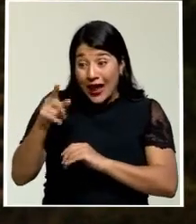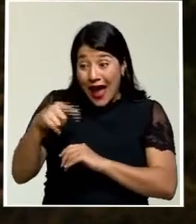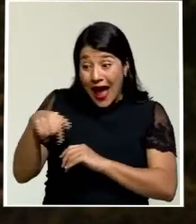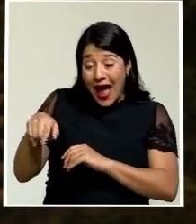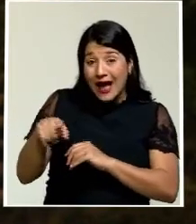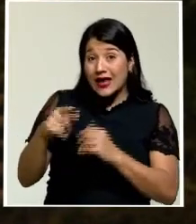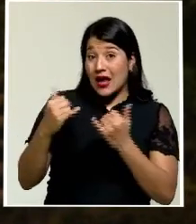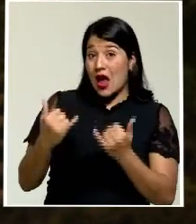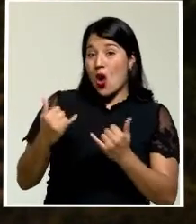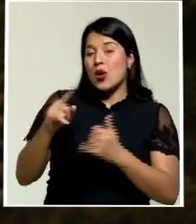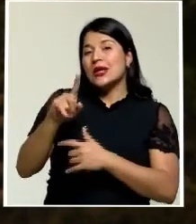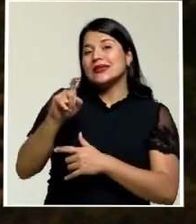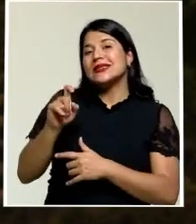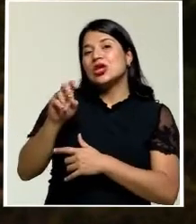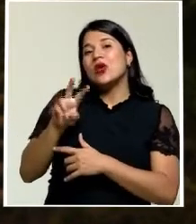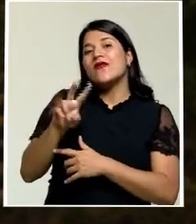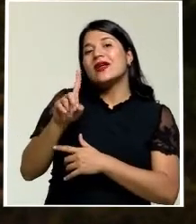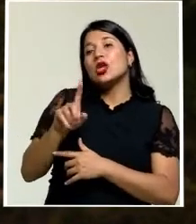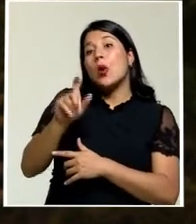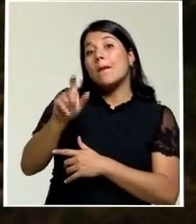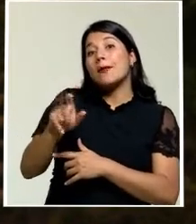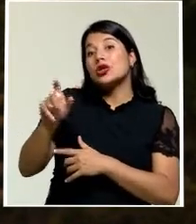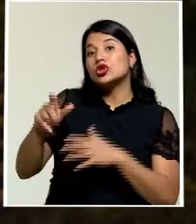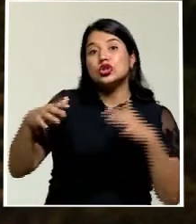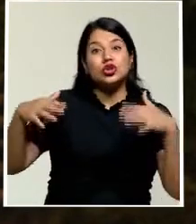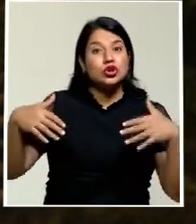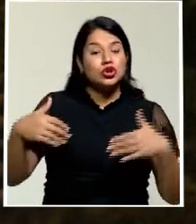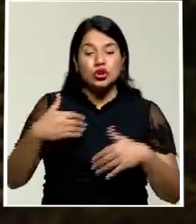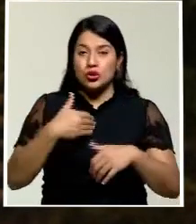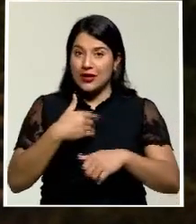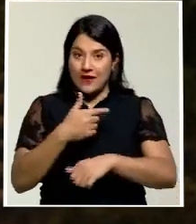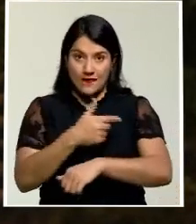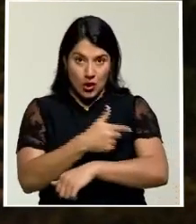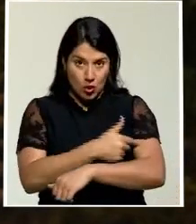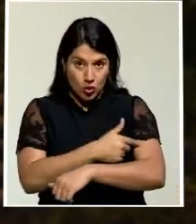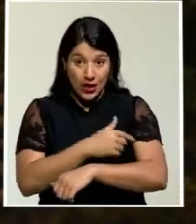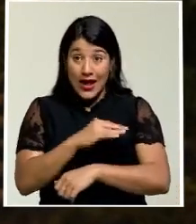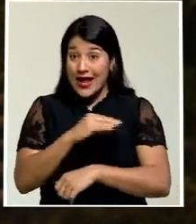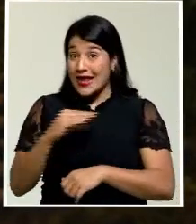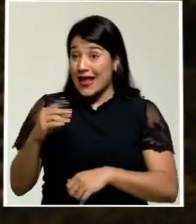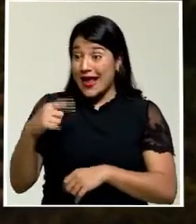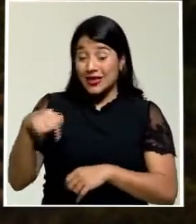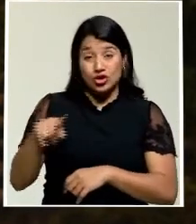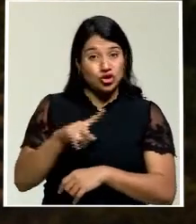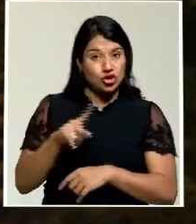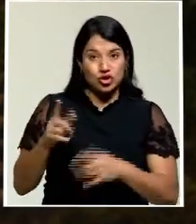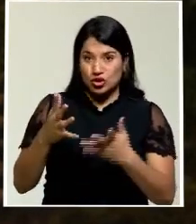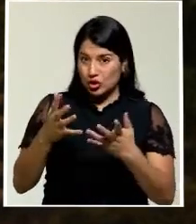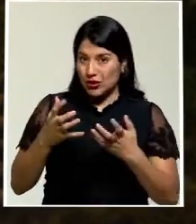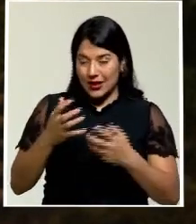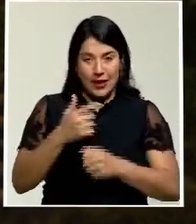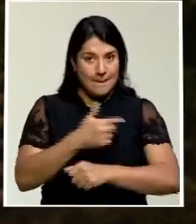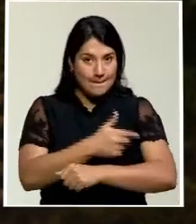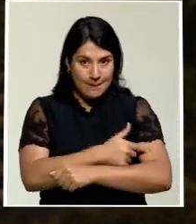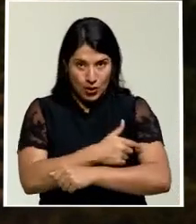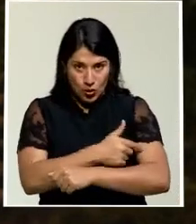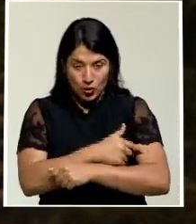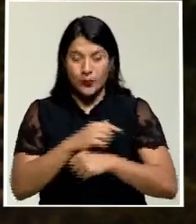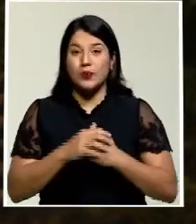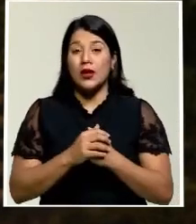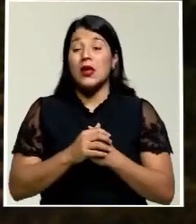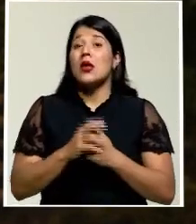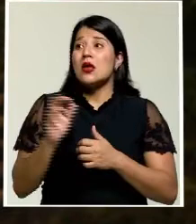trabajan acá en la Asamblea Legislativa que no están vacunados, que tampoco han querido vacunarse, que inclusive hubo una